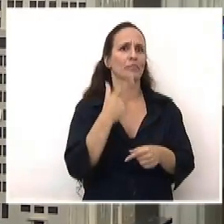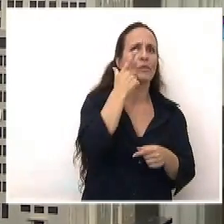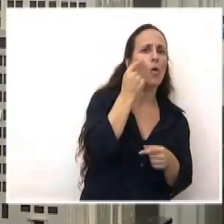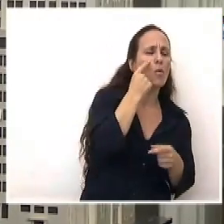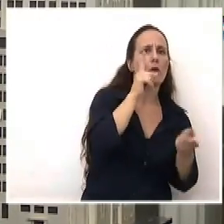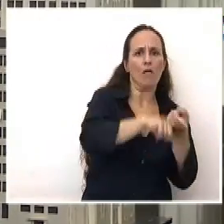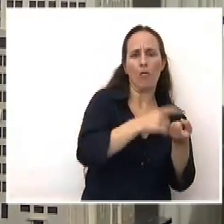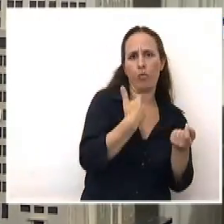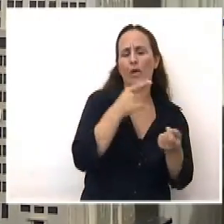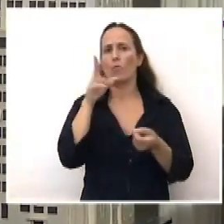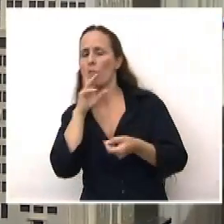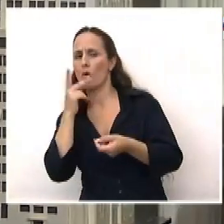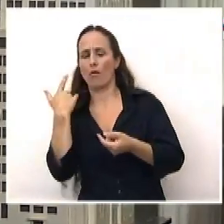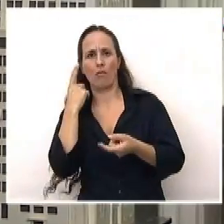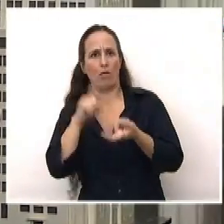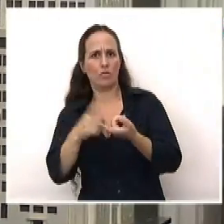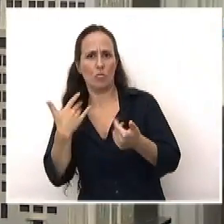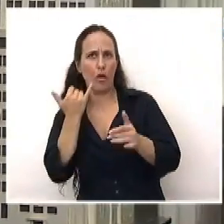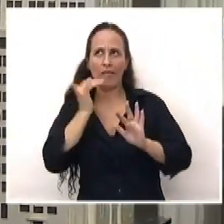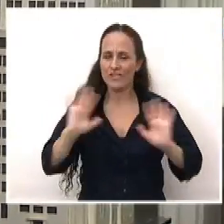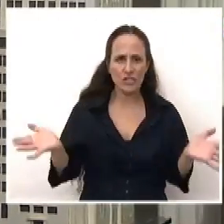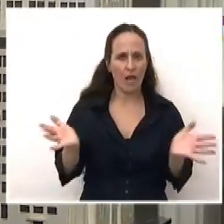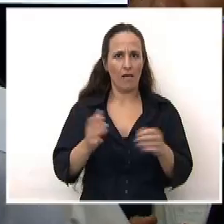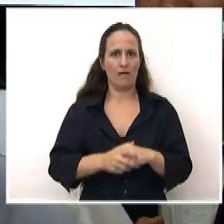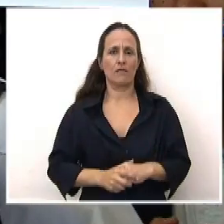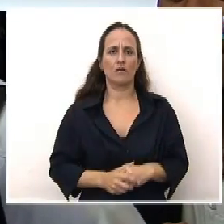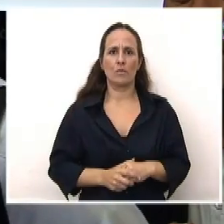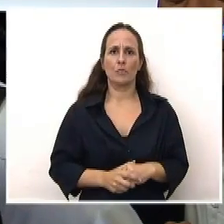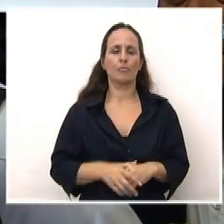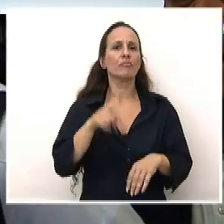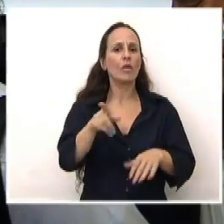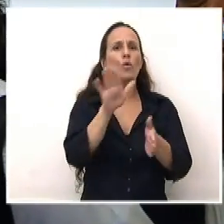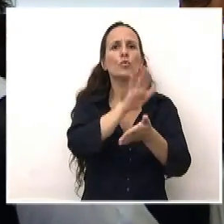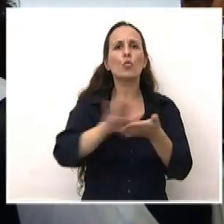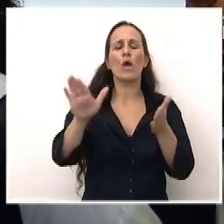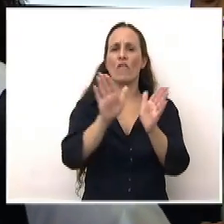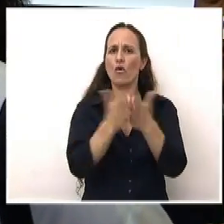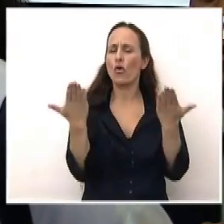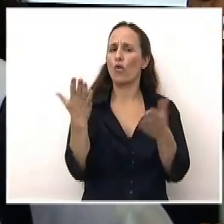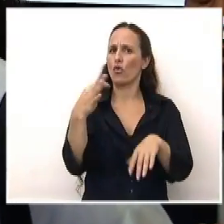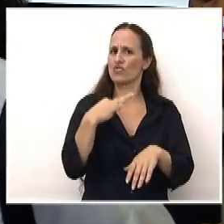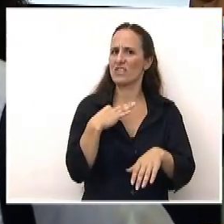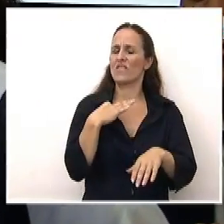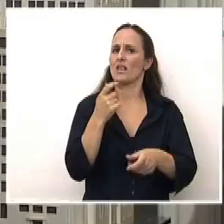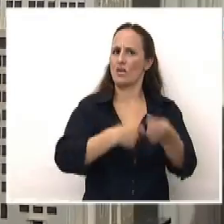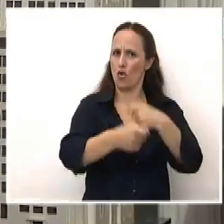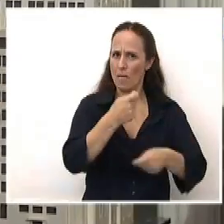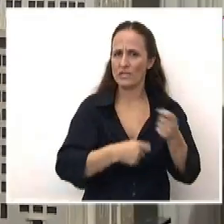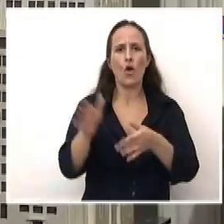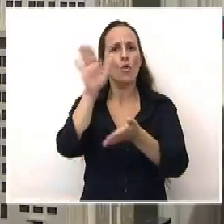posibilidades, de género, el nuevo código civil y comercial, el nuevo código penal